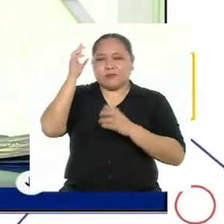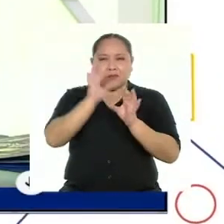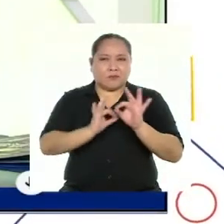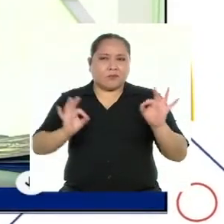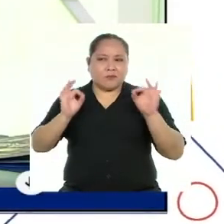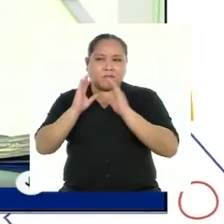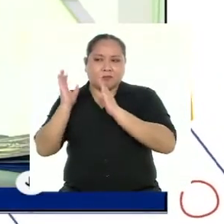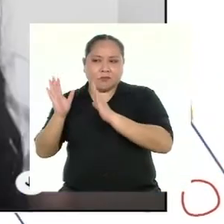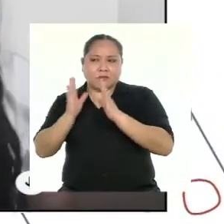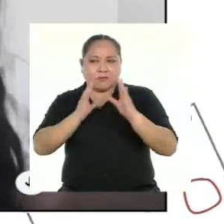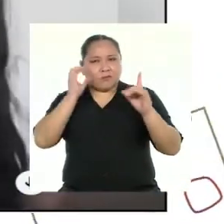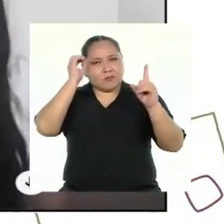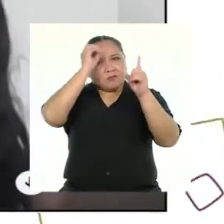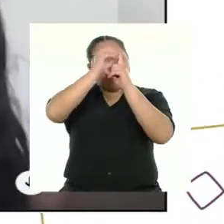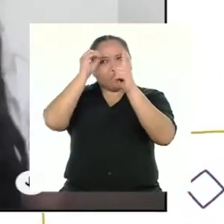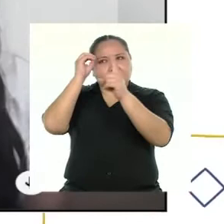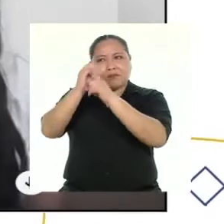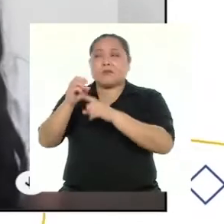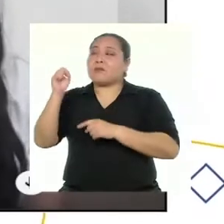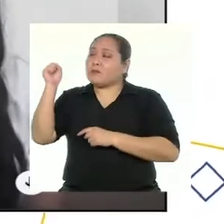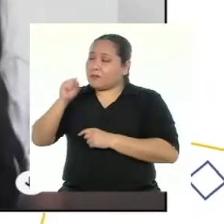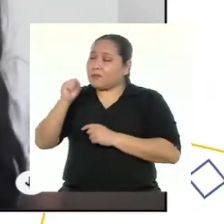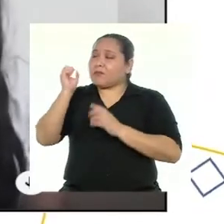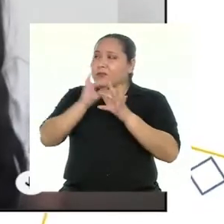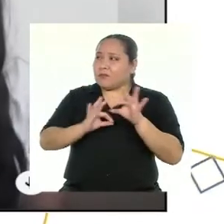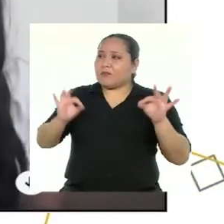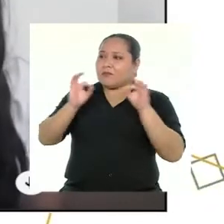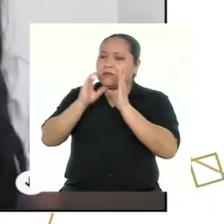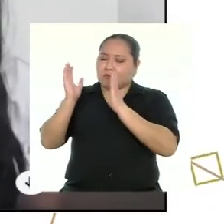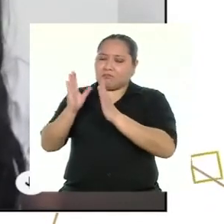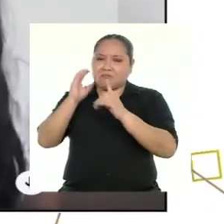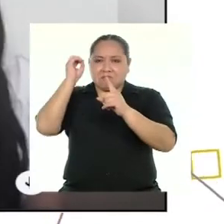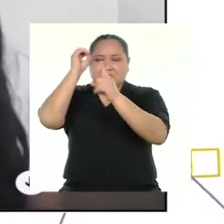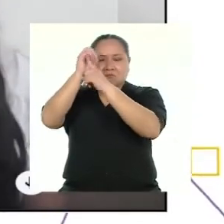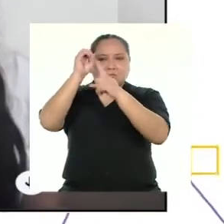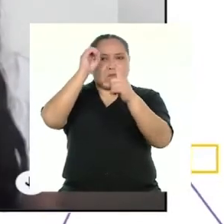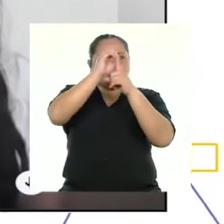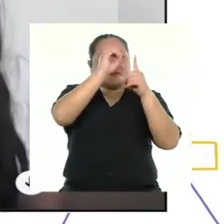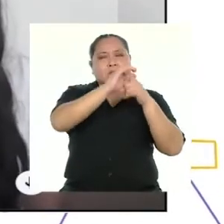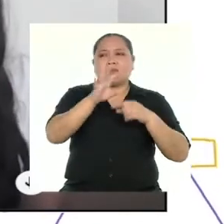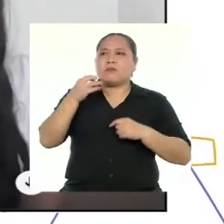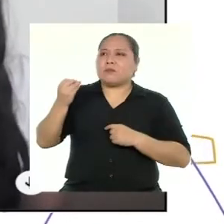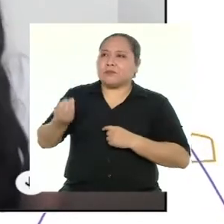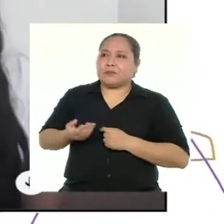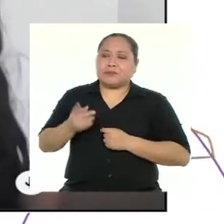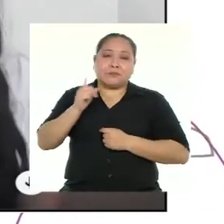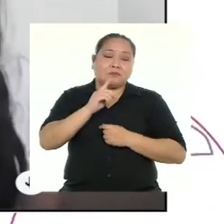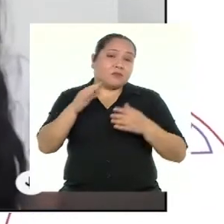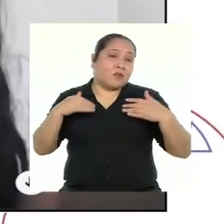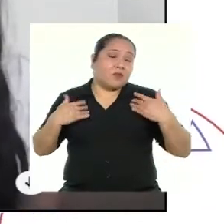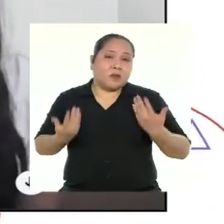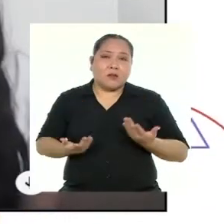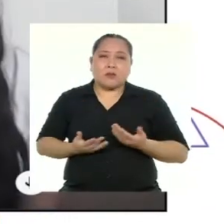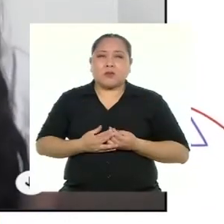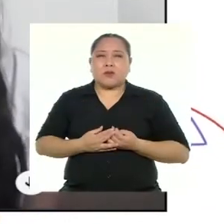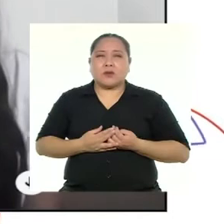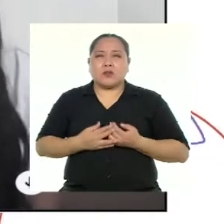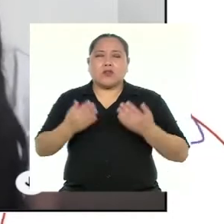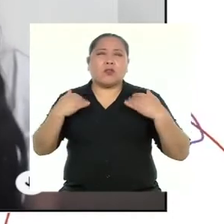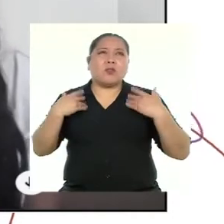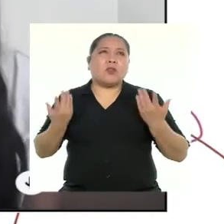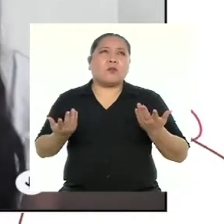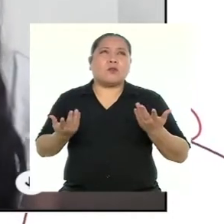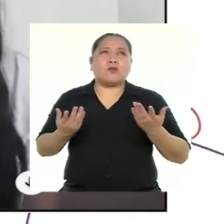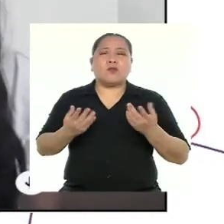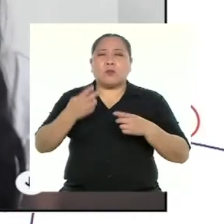organizar nuestras metas? Sí, sí me parece importante organizar nuestras metas, porque así no tendríamos complicaciones en el futuro,